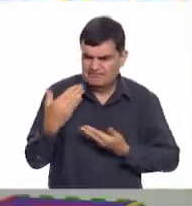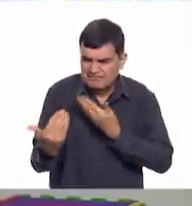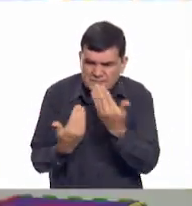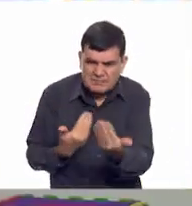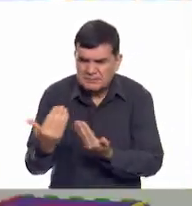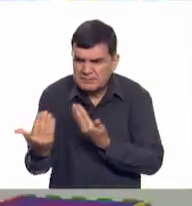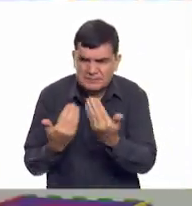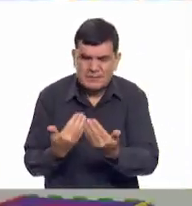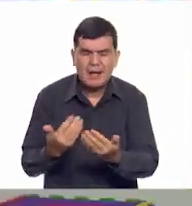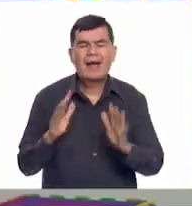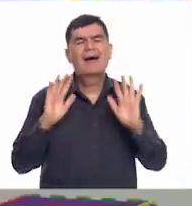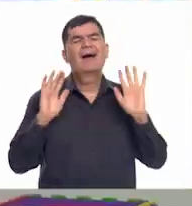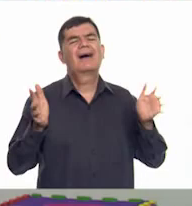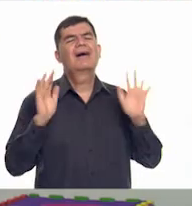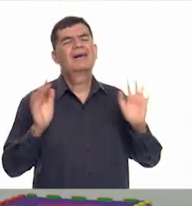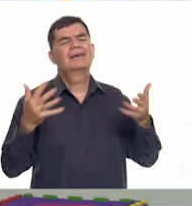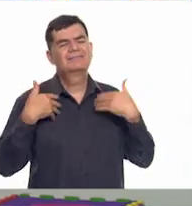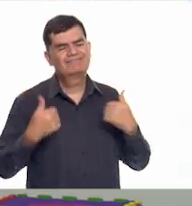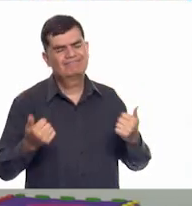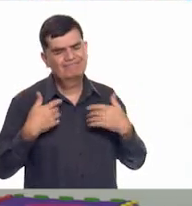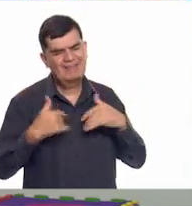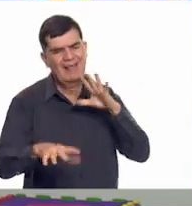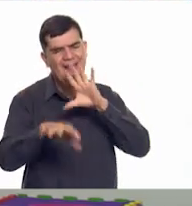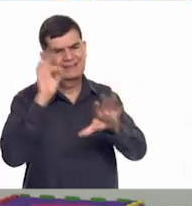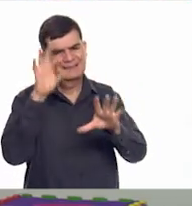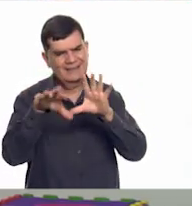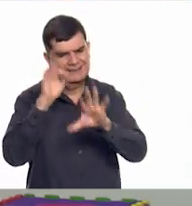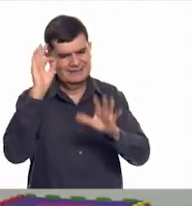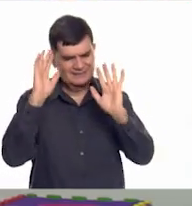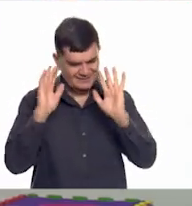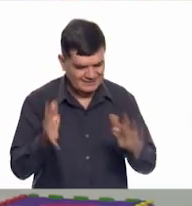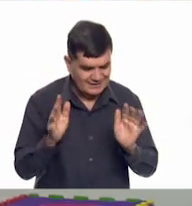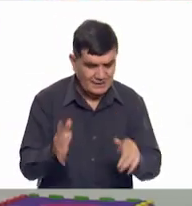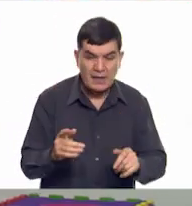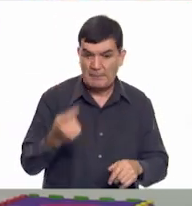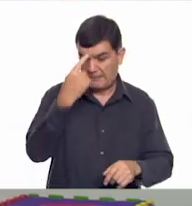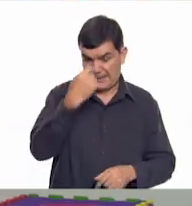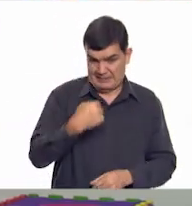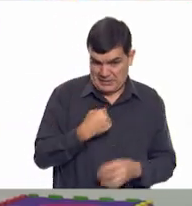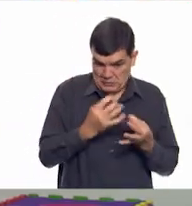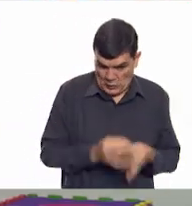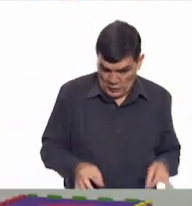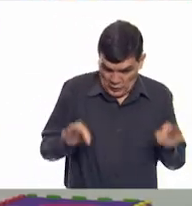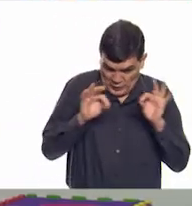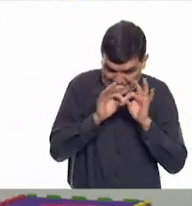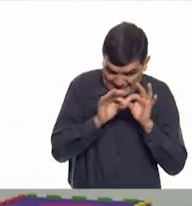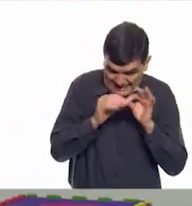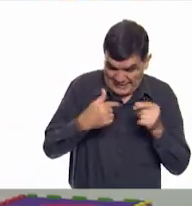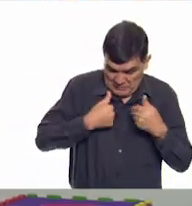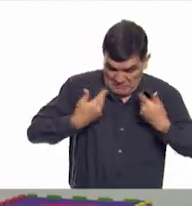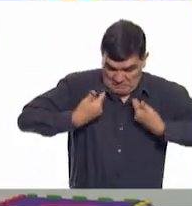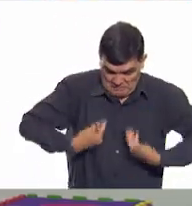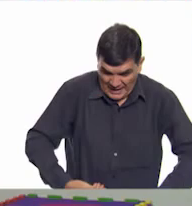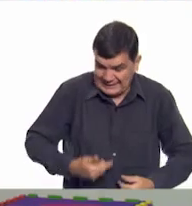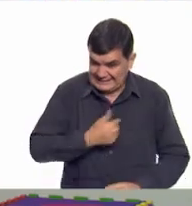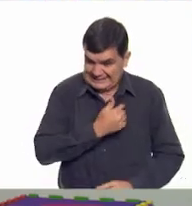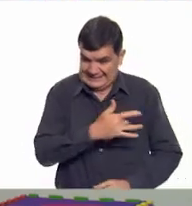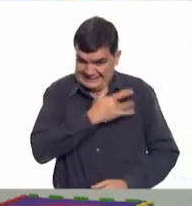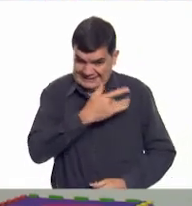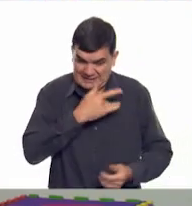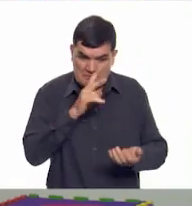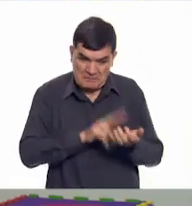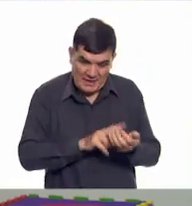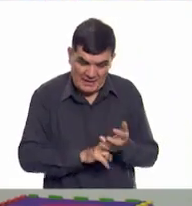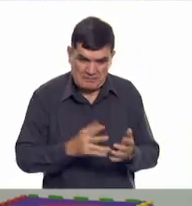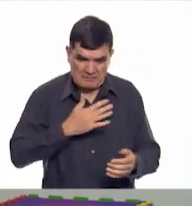¡Ay, ya, ya, ya! Tiene sentido. Entonces, lo que es importante para mí y me trae bienestar va a ser valioso